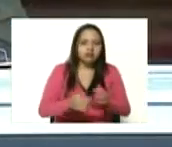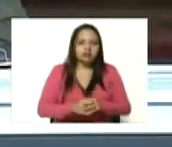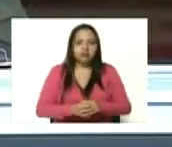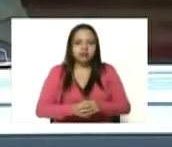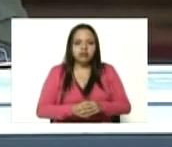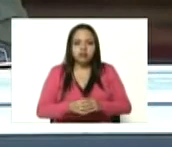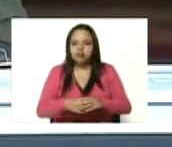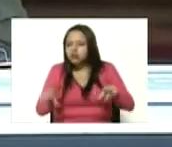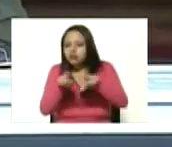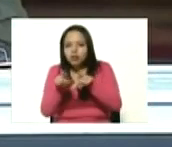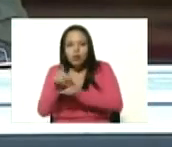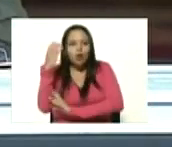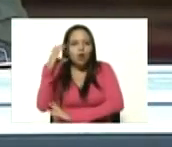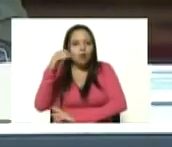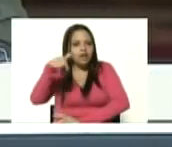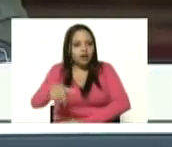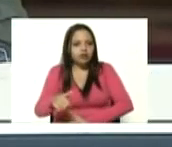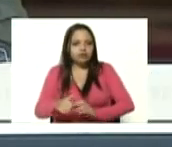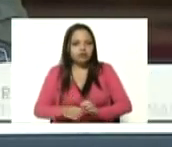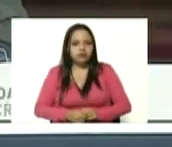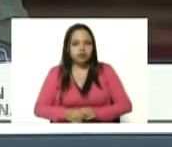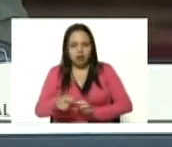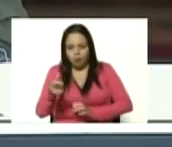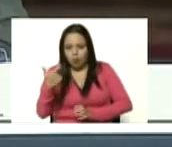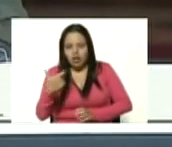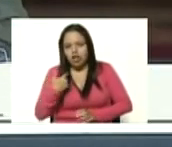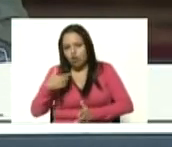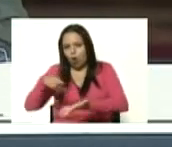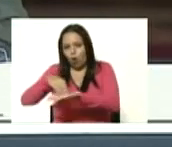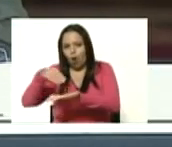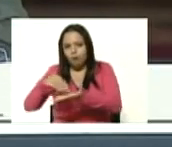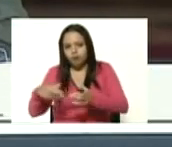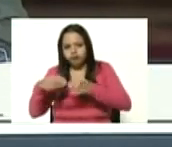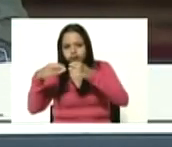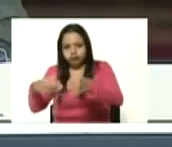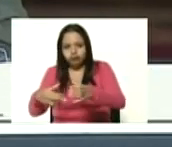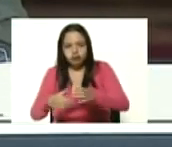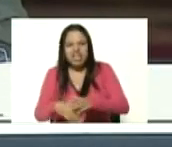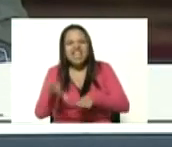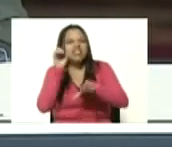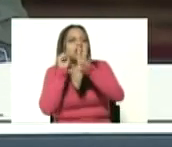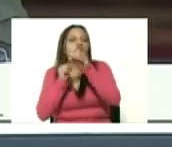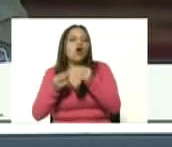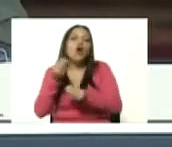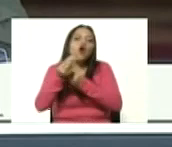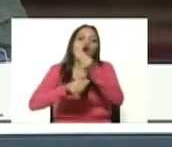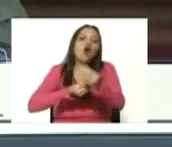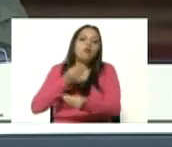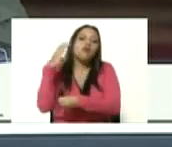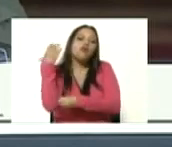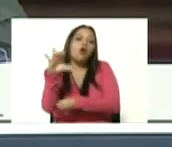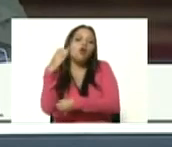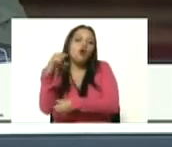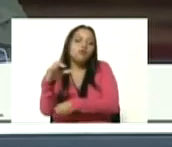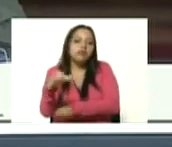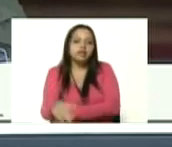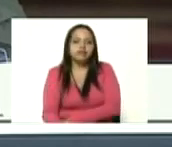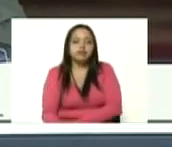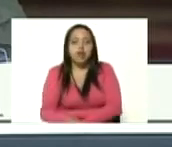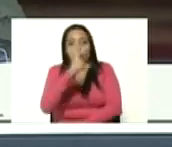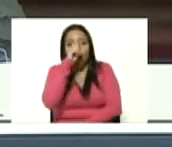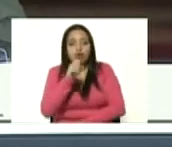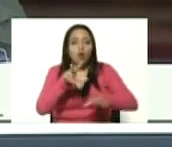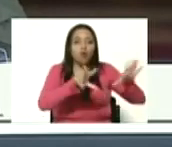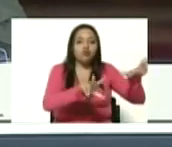búsquenla yo se las puedo mandar me mandan y se las copio para que entendamos como Colombia se la tomó en los años 80